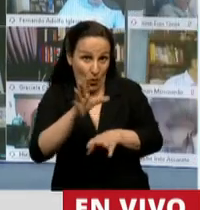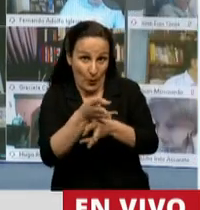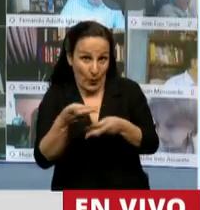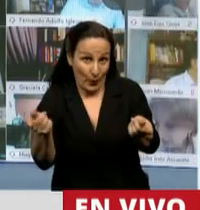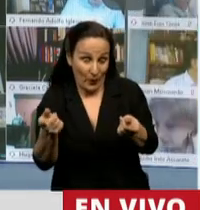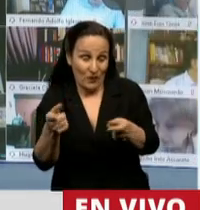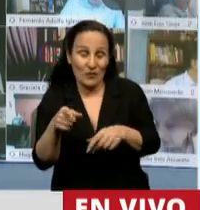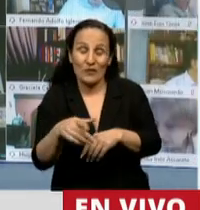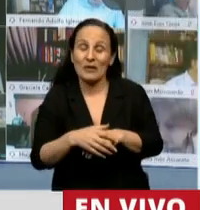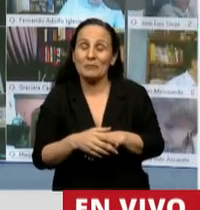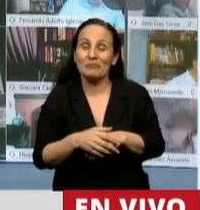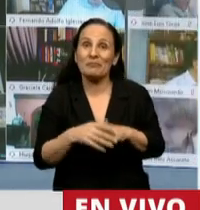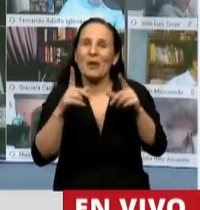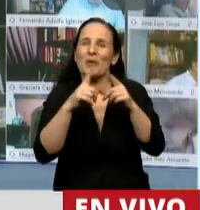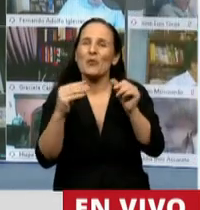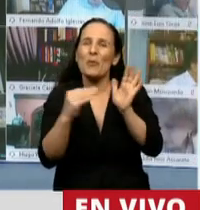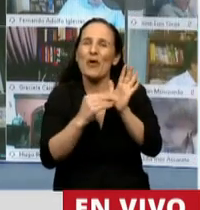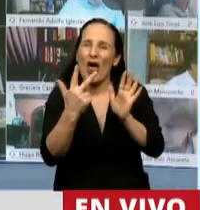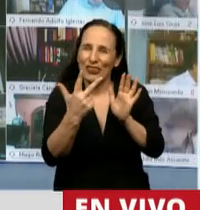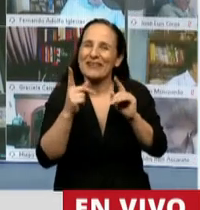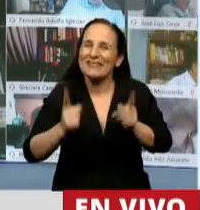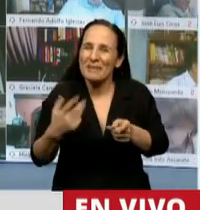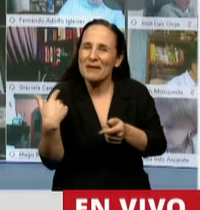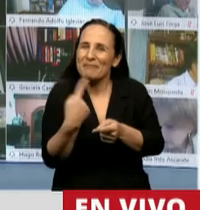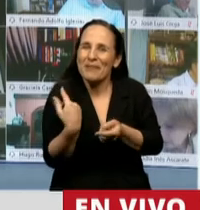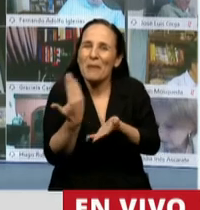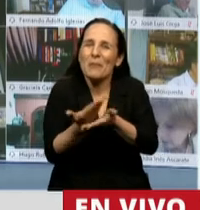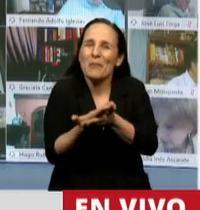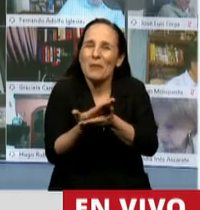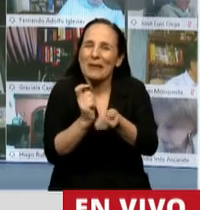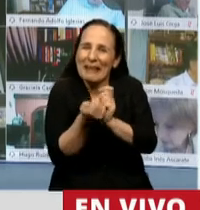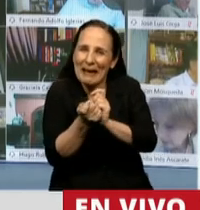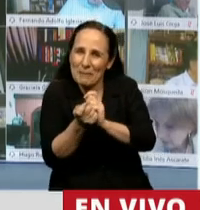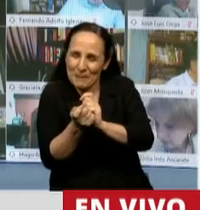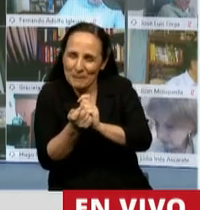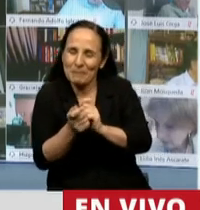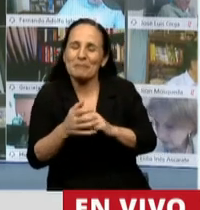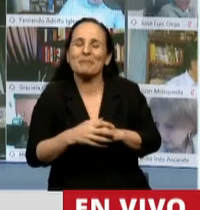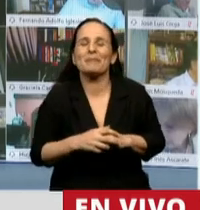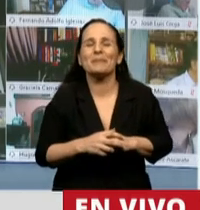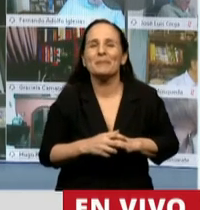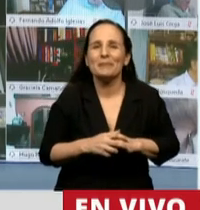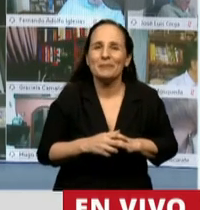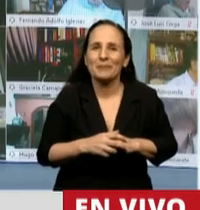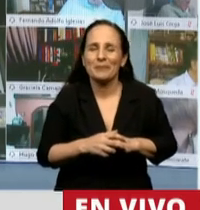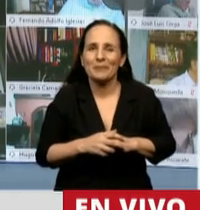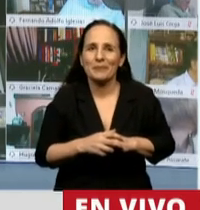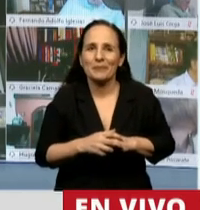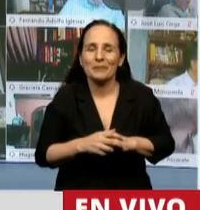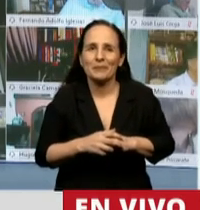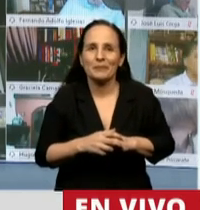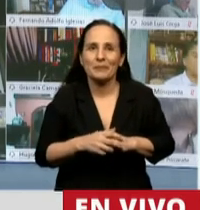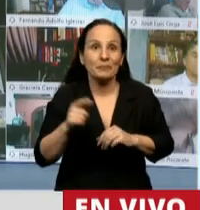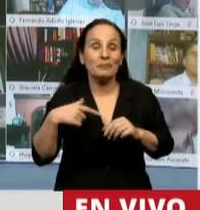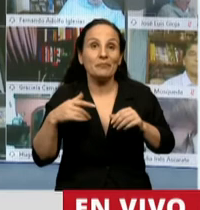en el artículo tercero le decía que también consideramos importante una corrección en